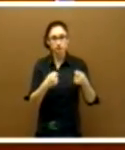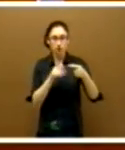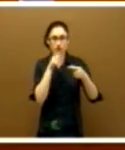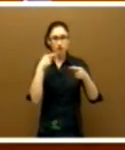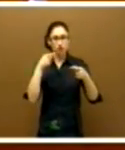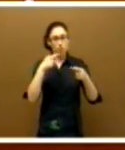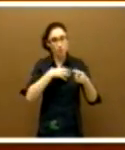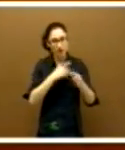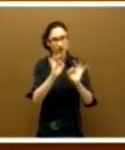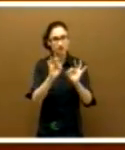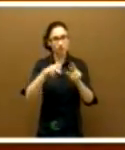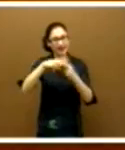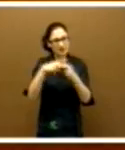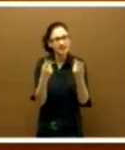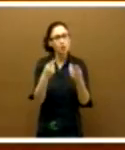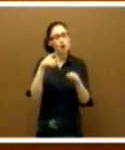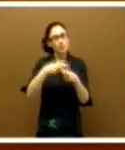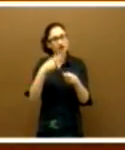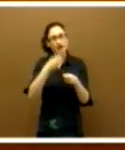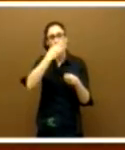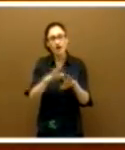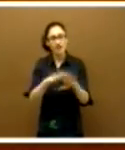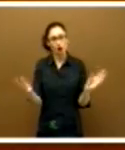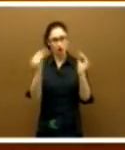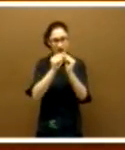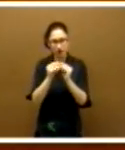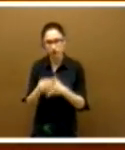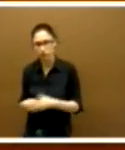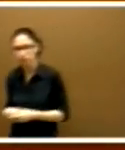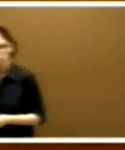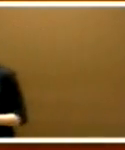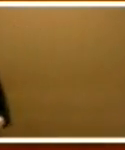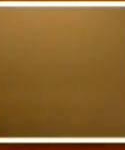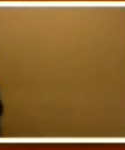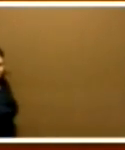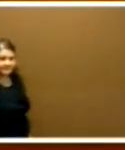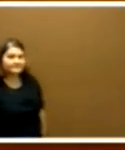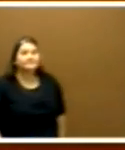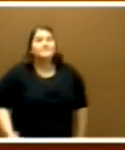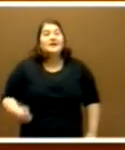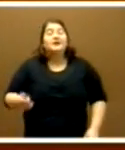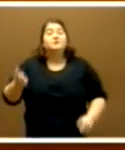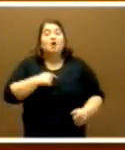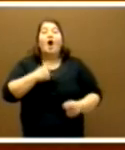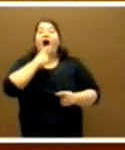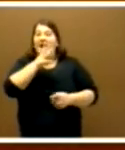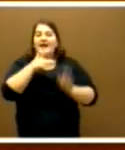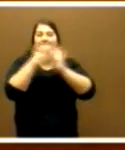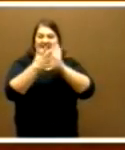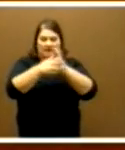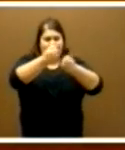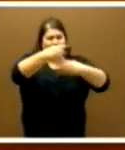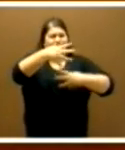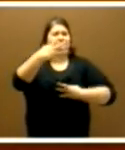sean posibles son unas buenas políticas de conciliación. No es mi intención enumerar cuáles han de ser.